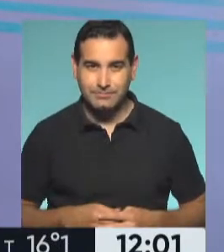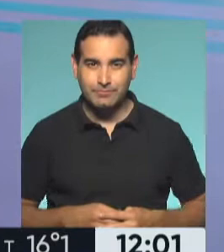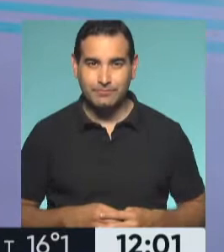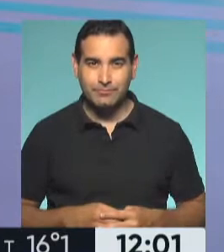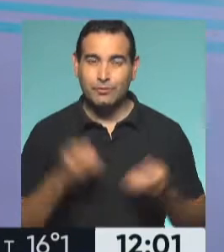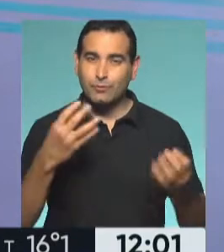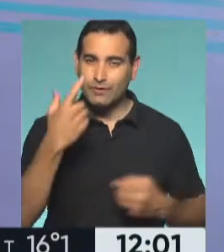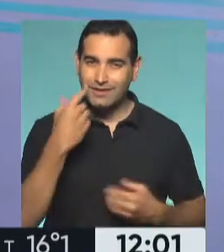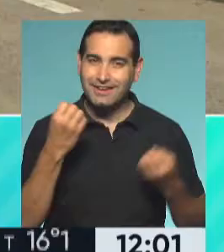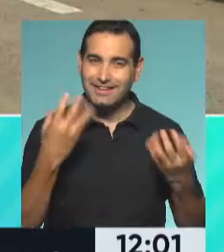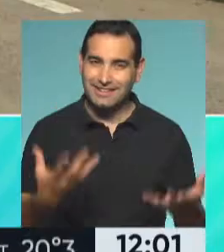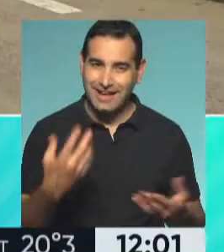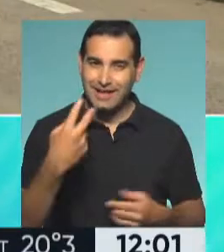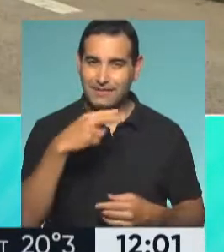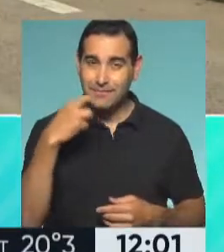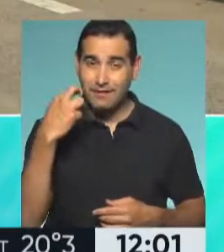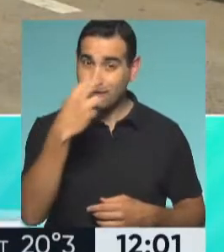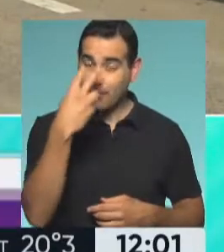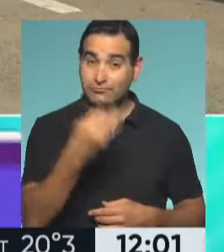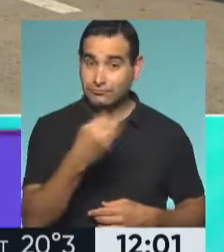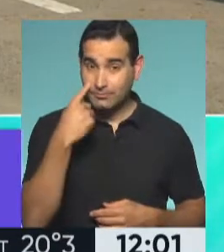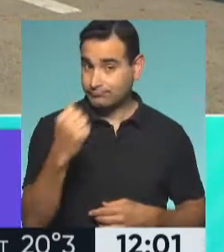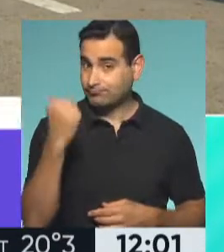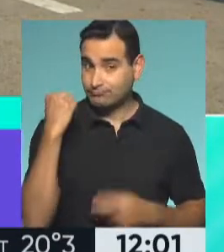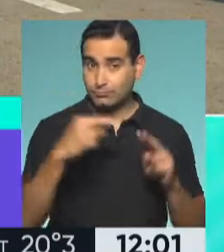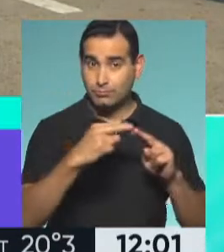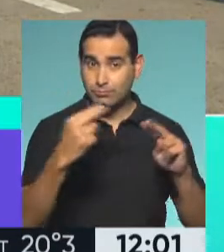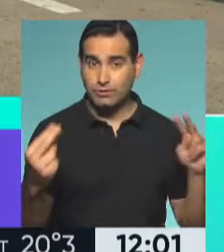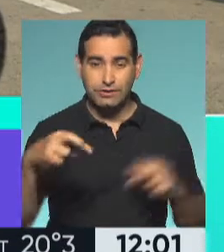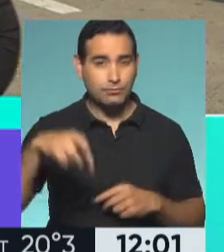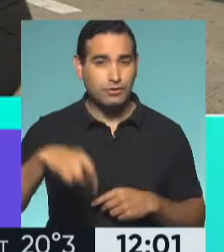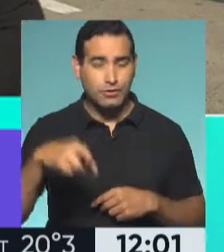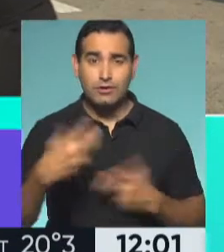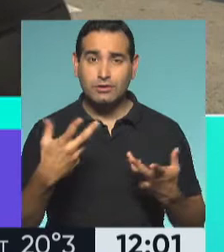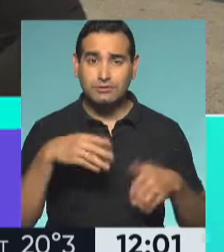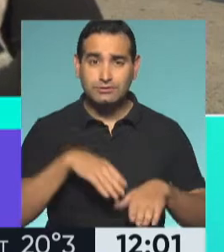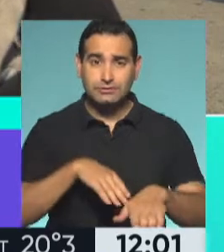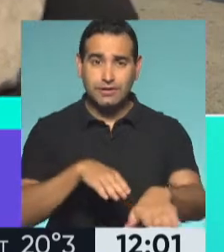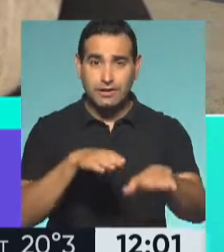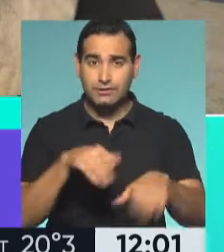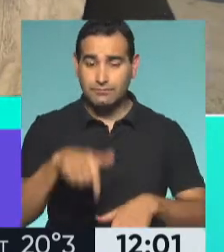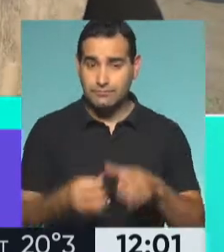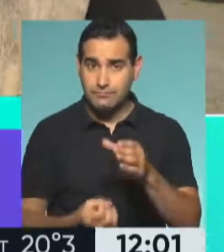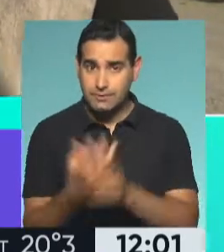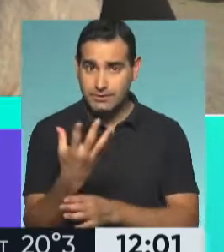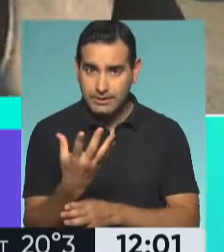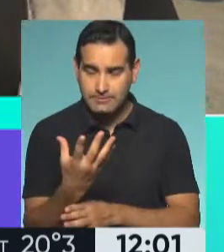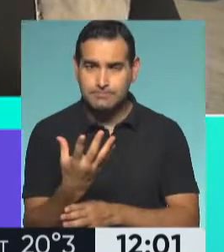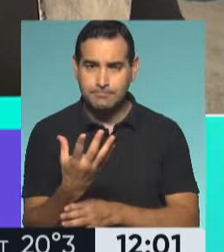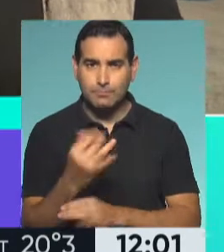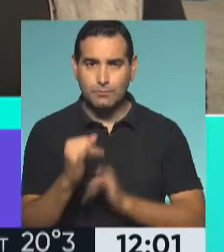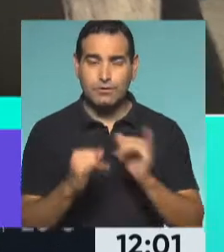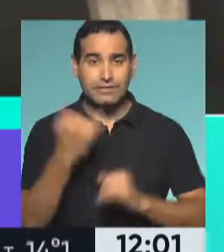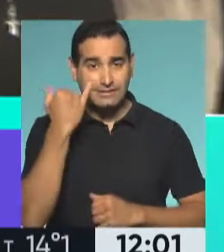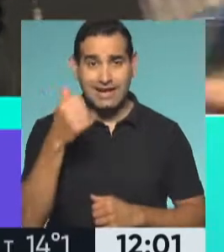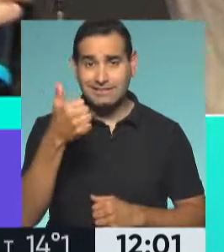Buen mediodía, ¿cómo les va a ver hoy Pablo? Fíjense a mis espaldas el puente Puey Redone, ¿cómo está el tránsito? Desde las primeras horas de la mañana les voy a mostrar sexto